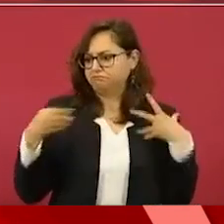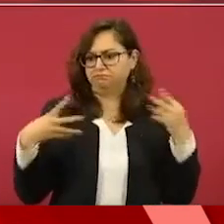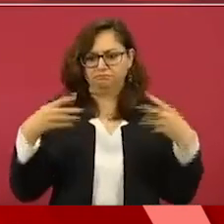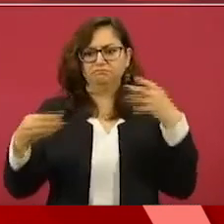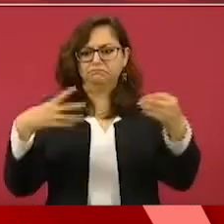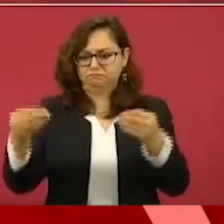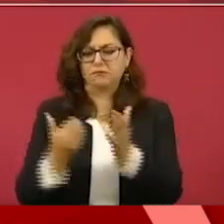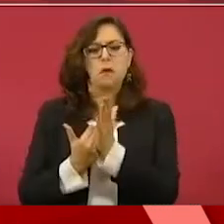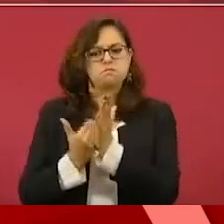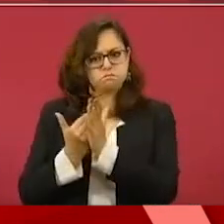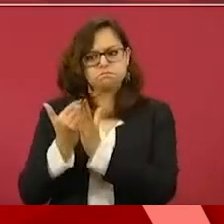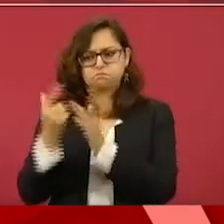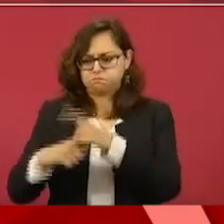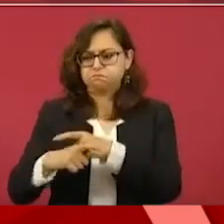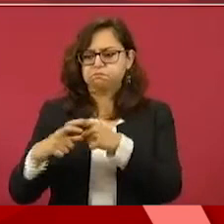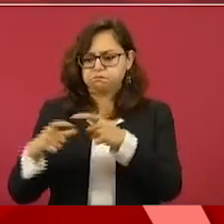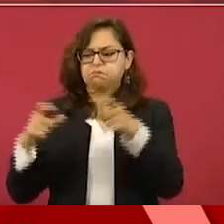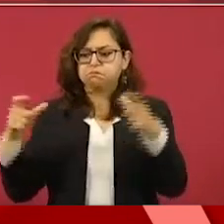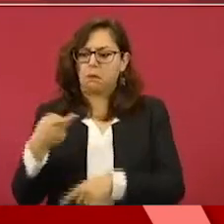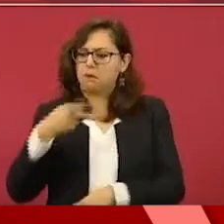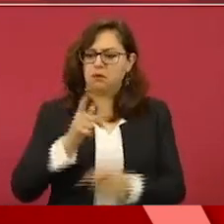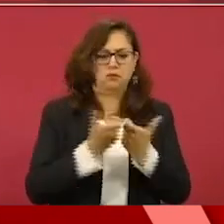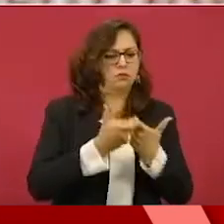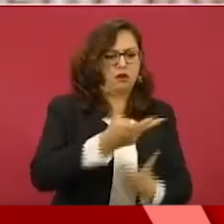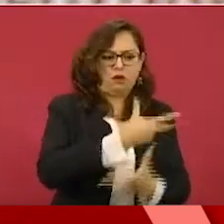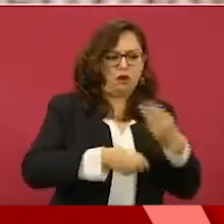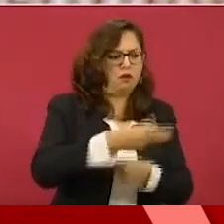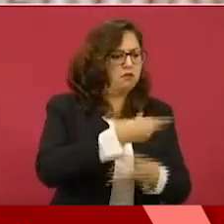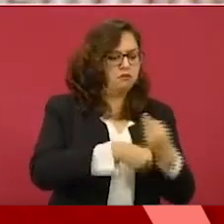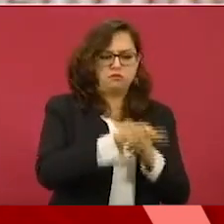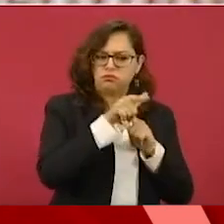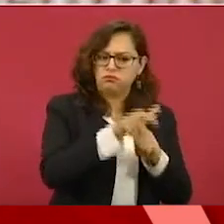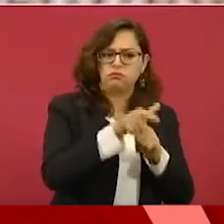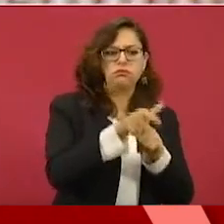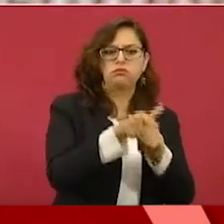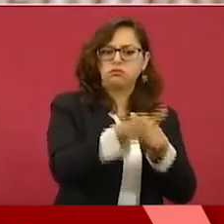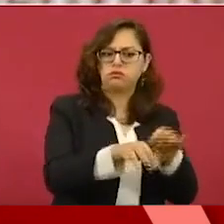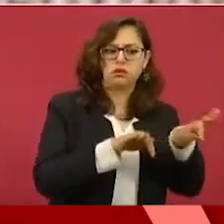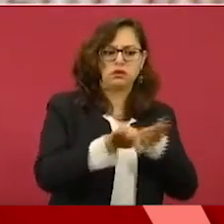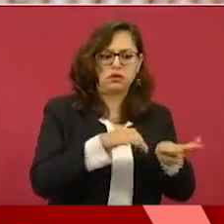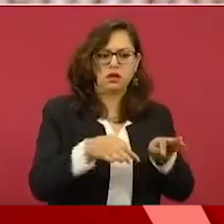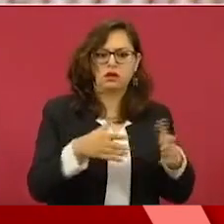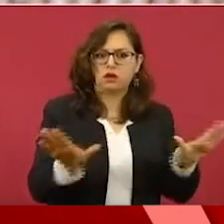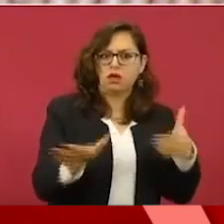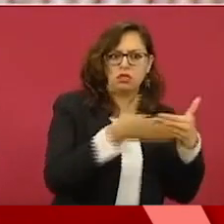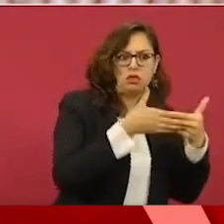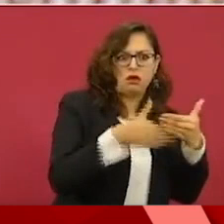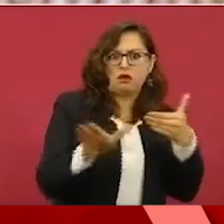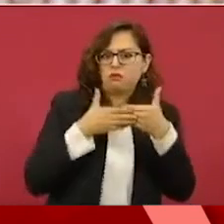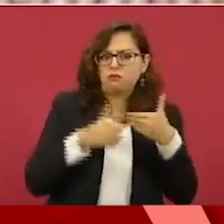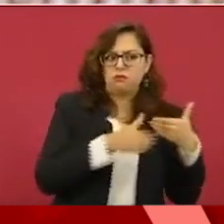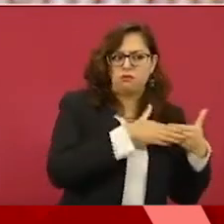económica, no ha cerrado ninguna empresa, ninguna fuente de empleo. En algunos